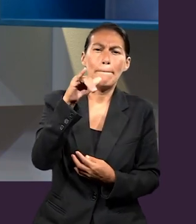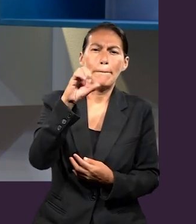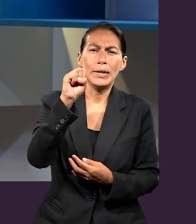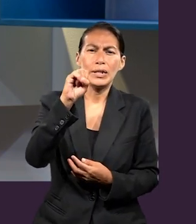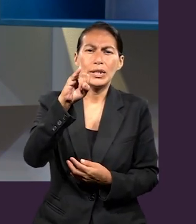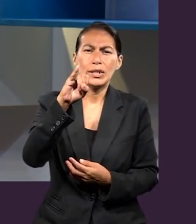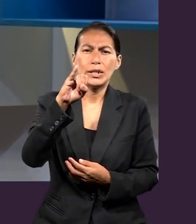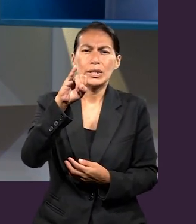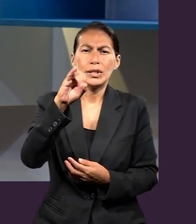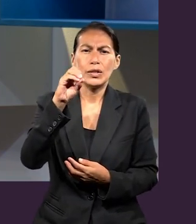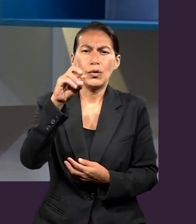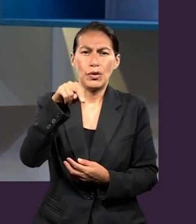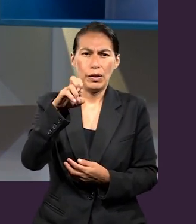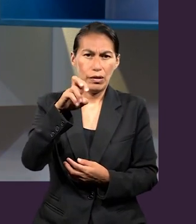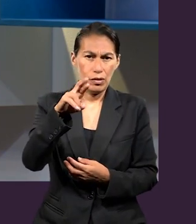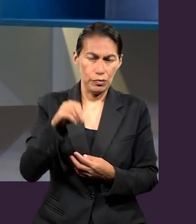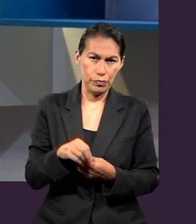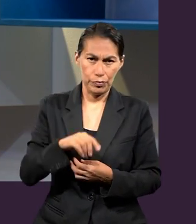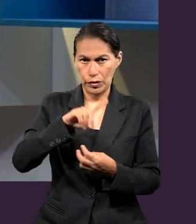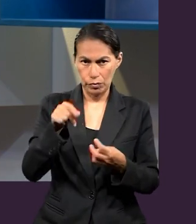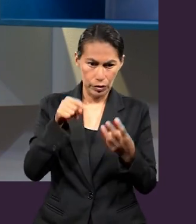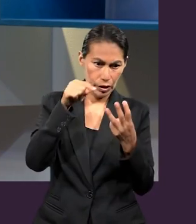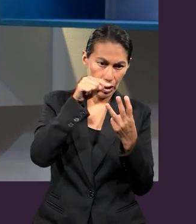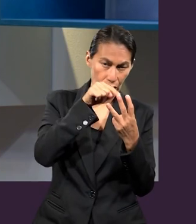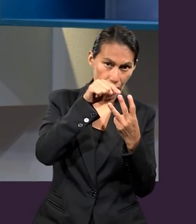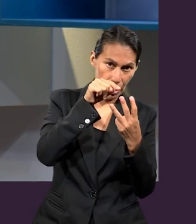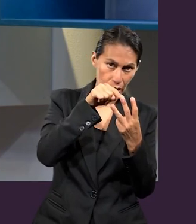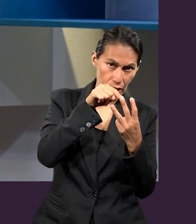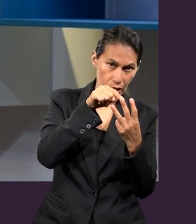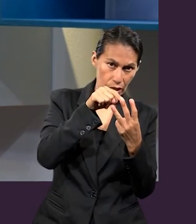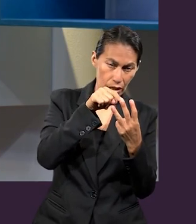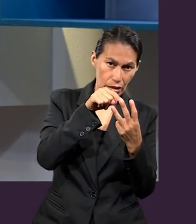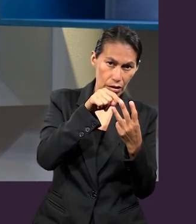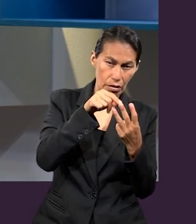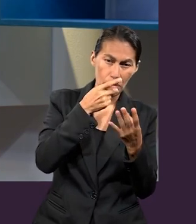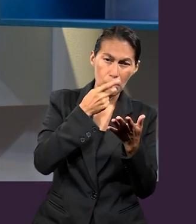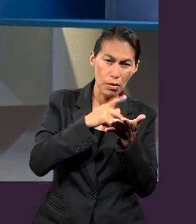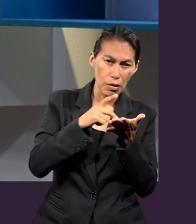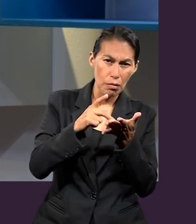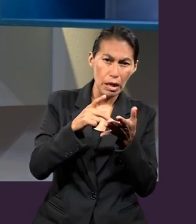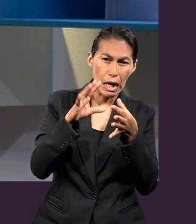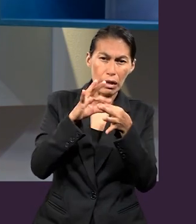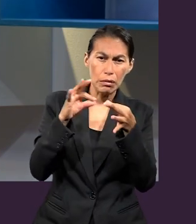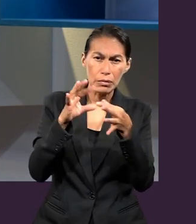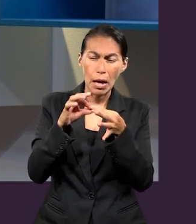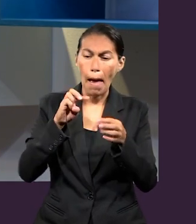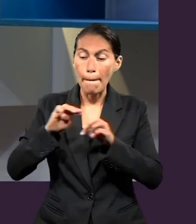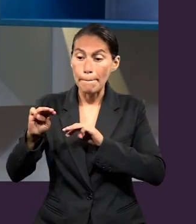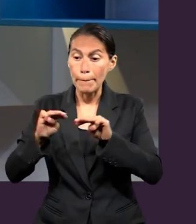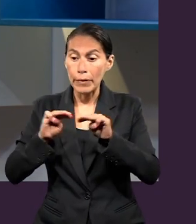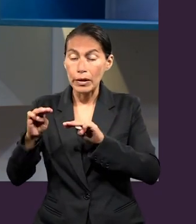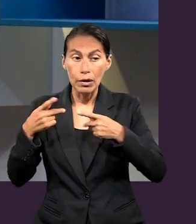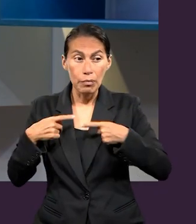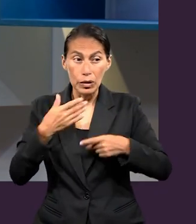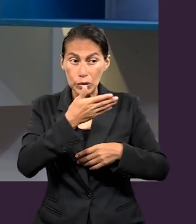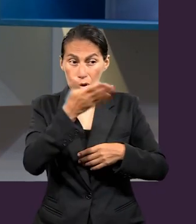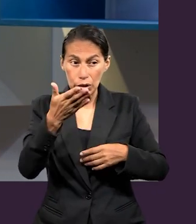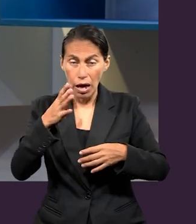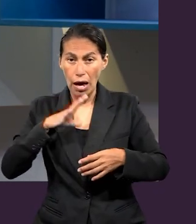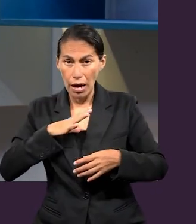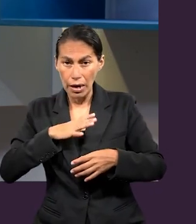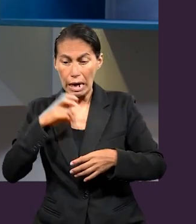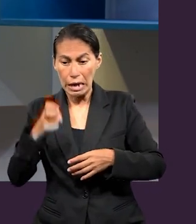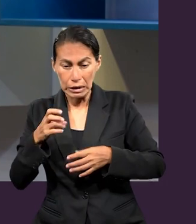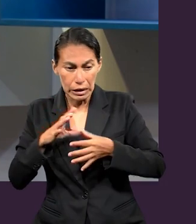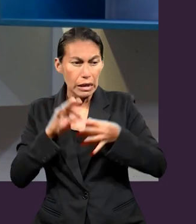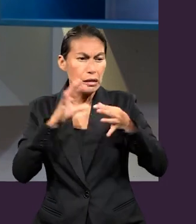una especie de intermedio, sí, yo le llamaría intermedio, en el que Pablo explica el ministerio que él tiene con los